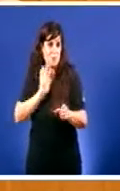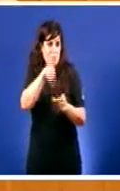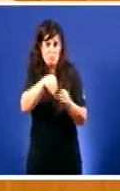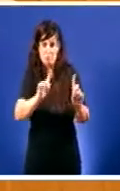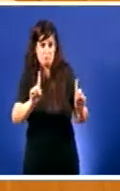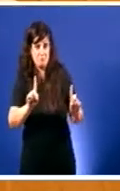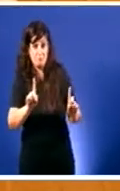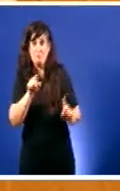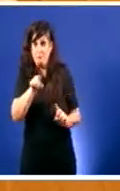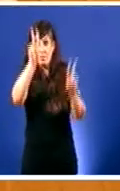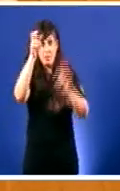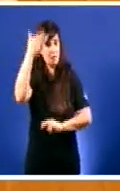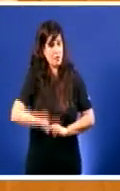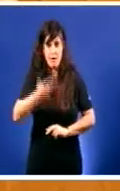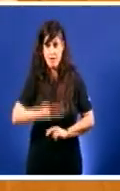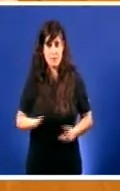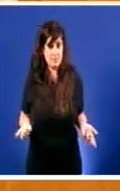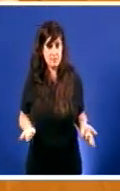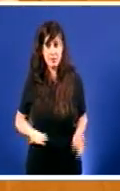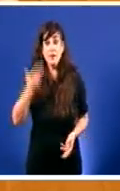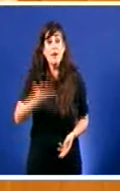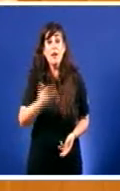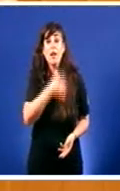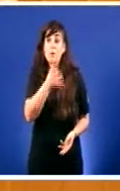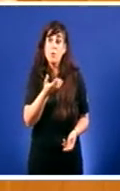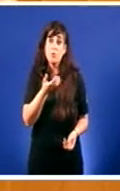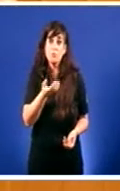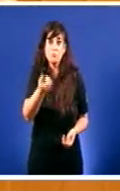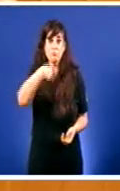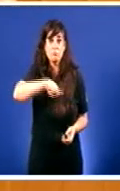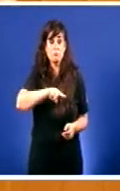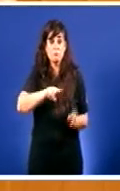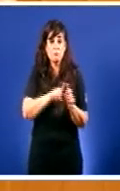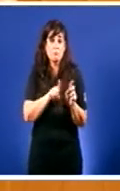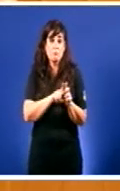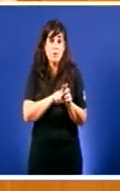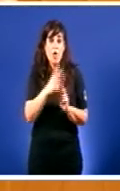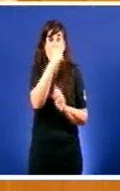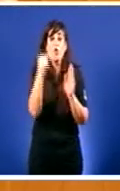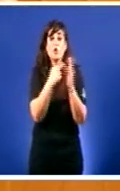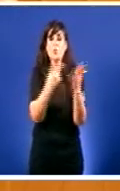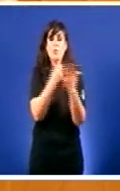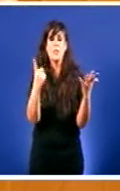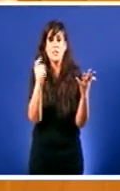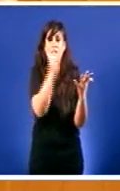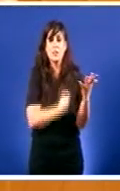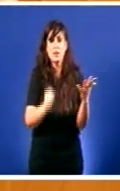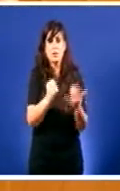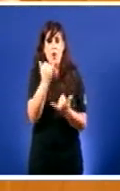Gravísimo Que se siga en pleno 2016 A